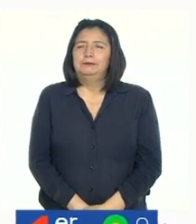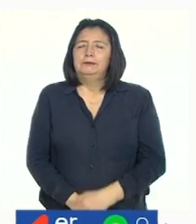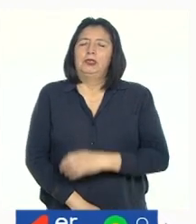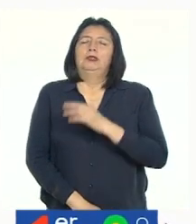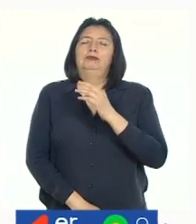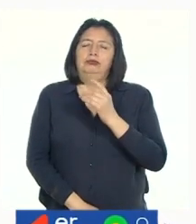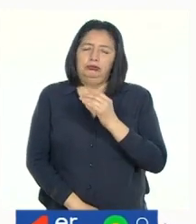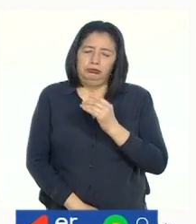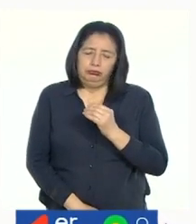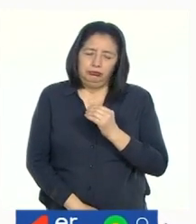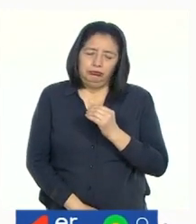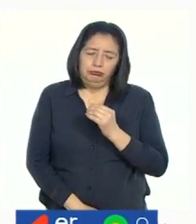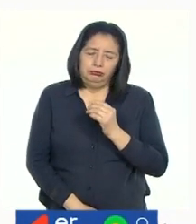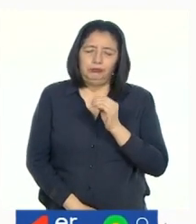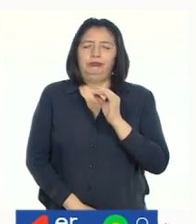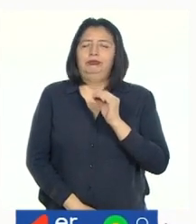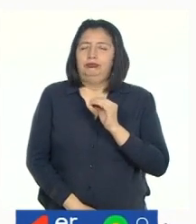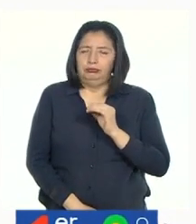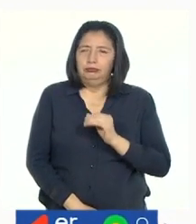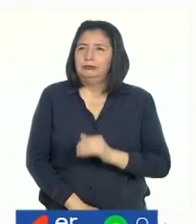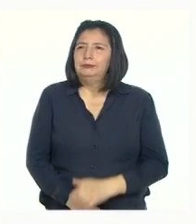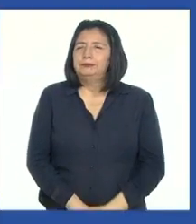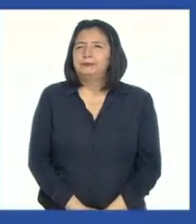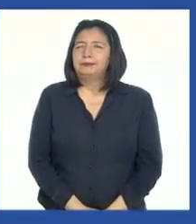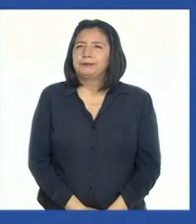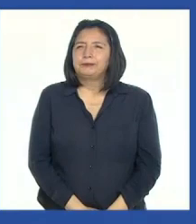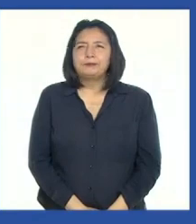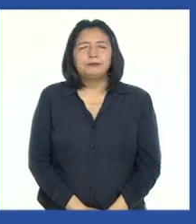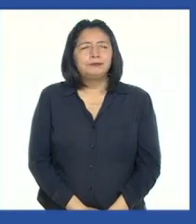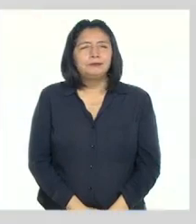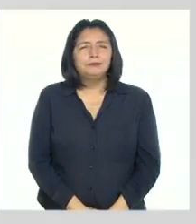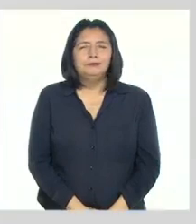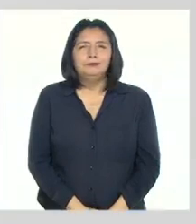¡Un final feliz!